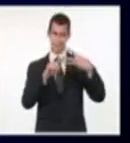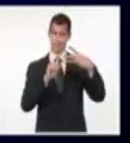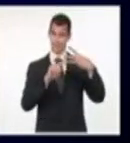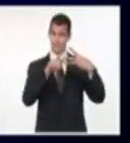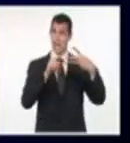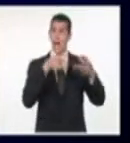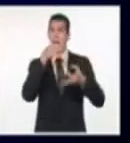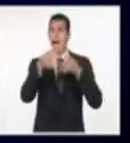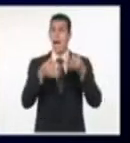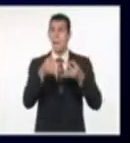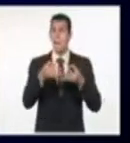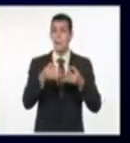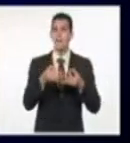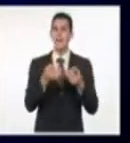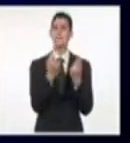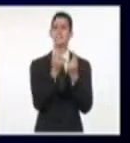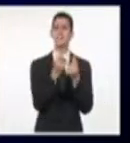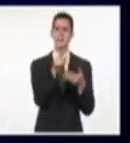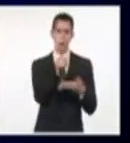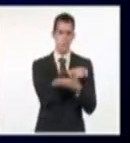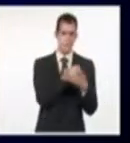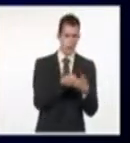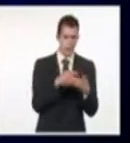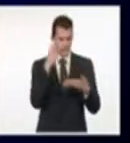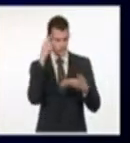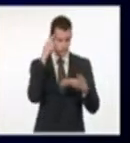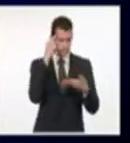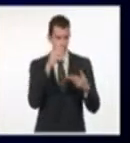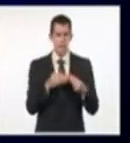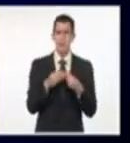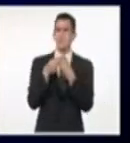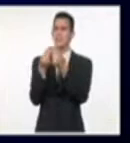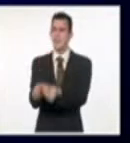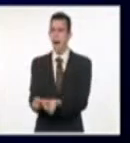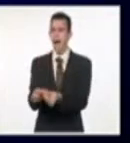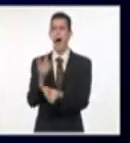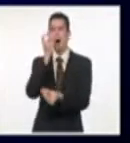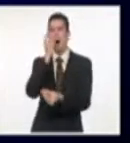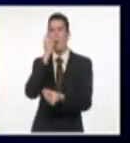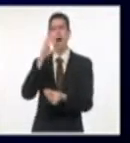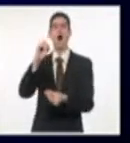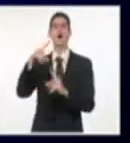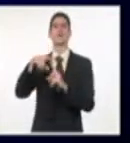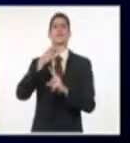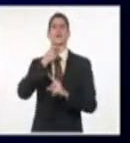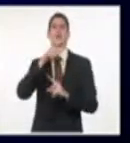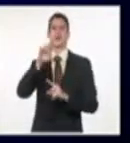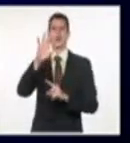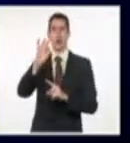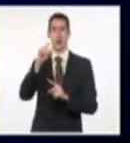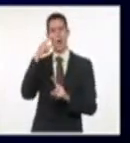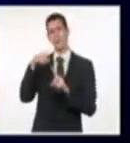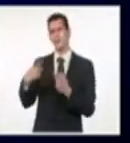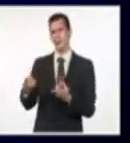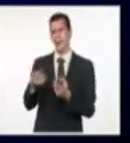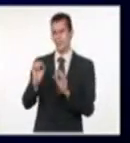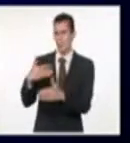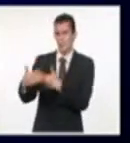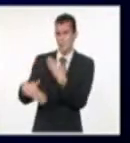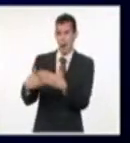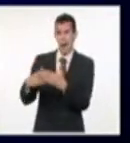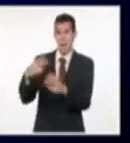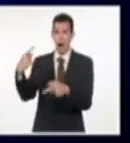Alcántara. Este documento es de marzo del 2020. Aquí les estoy mostrando nada más que una imagen del documento. Pero ahora, en cuanto